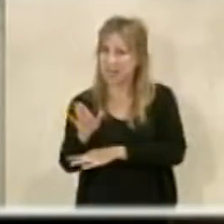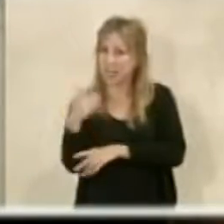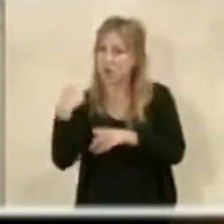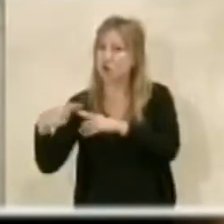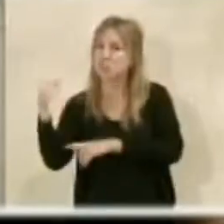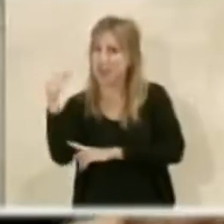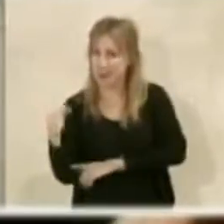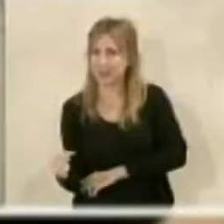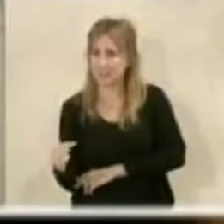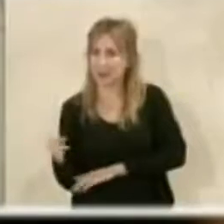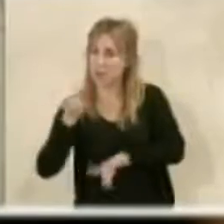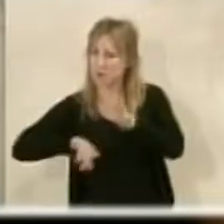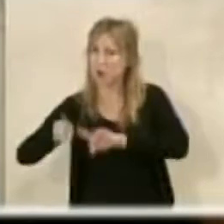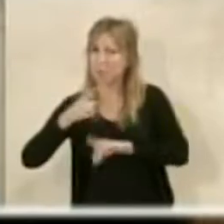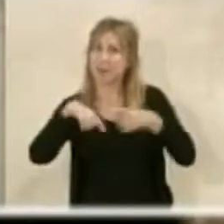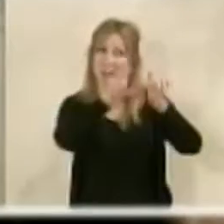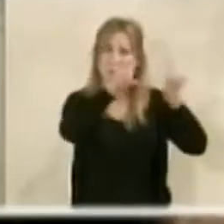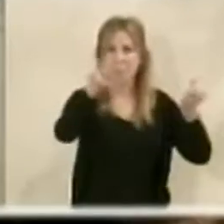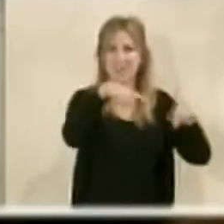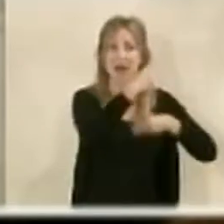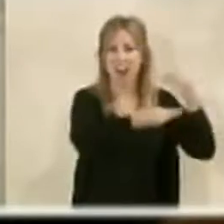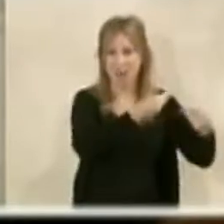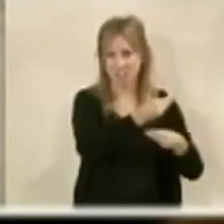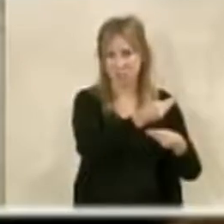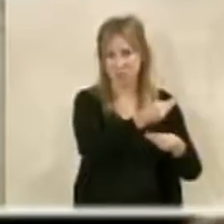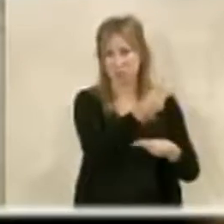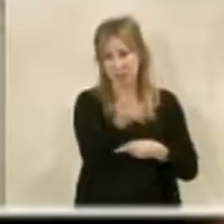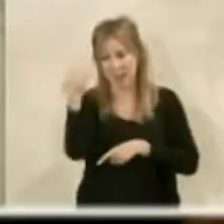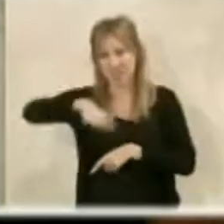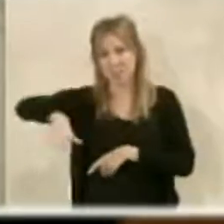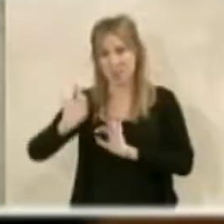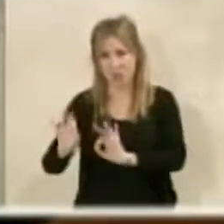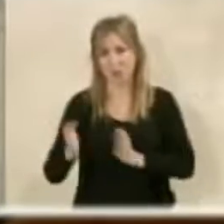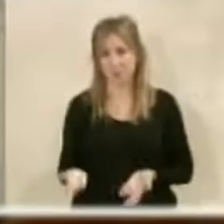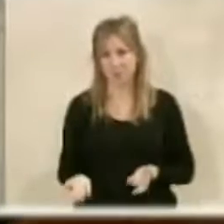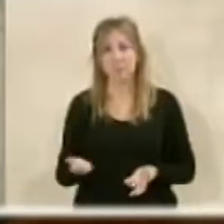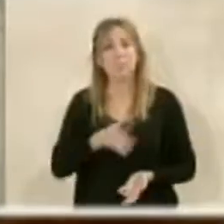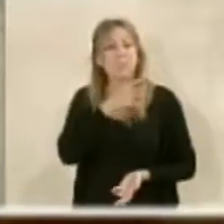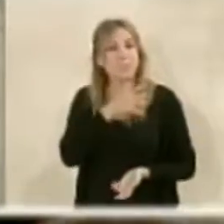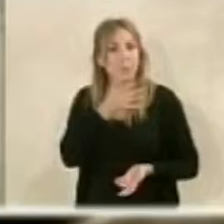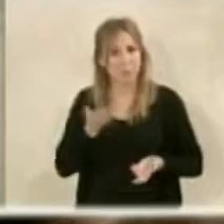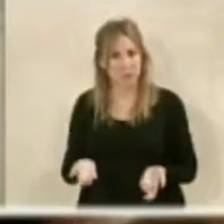negativas que la empresa ha hecho en ese desarrollo. Por lo tanto,